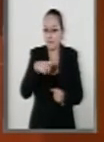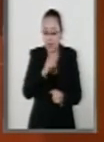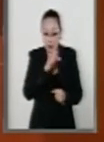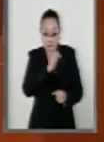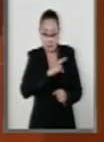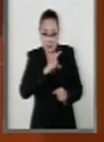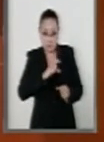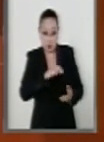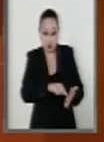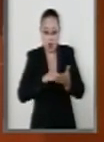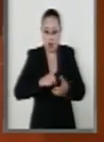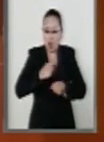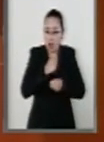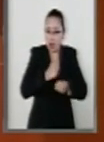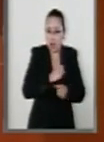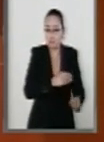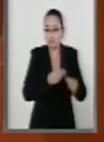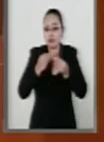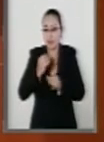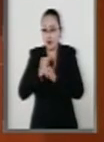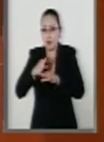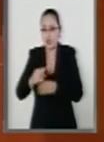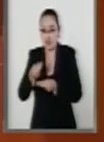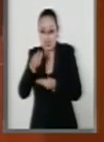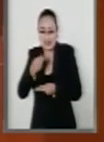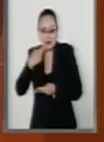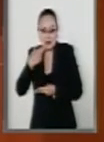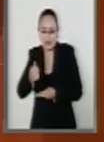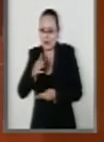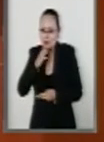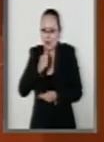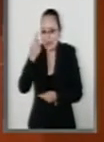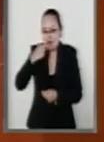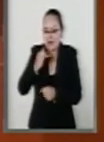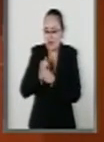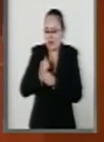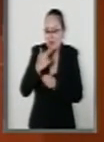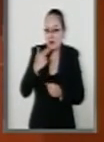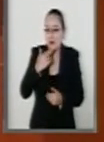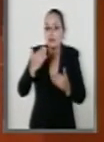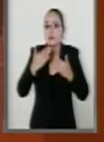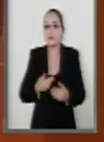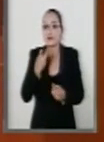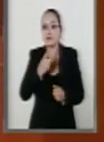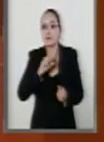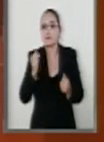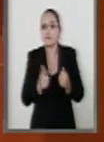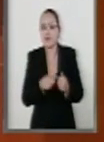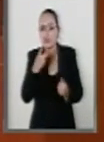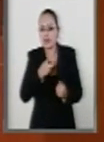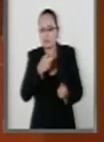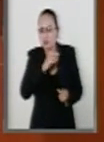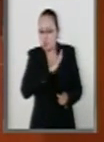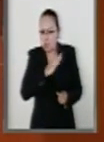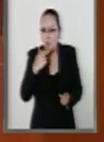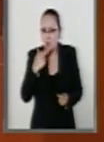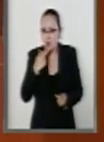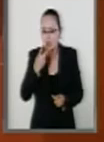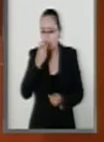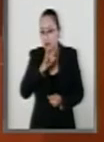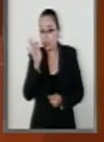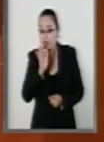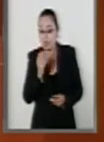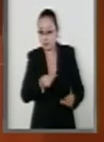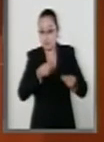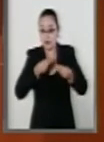actos excepto en los casos en los que el descubrimiento de dicha prueba fuera inevitable se hubiere